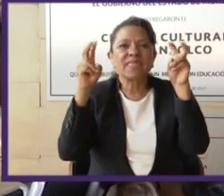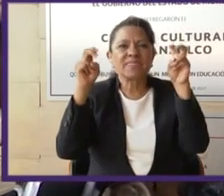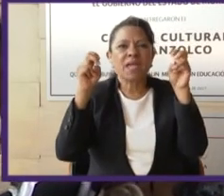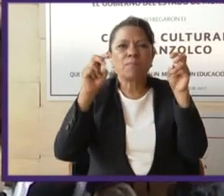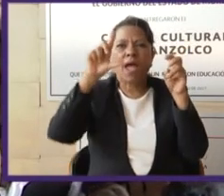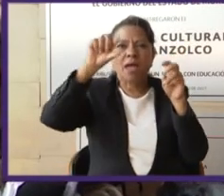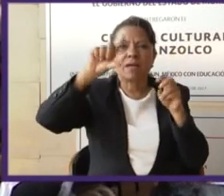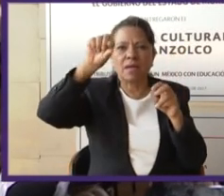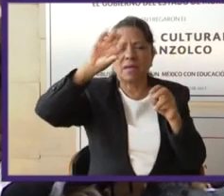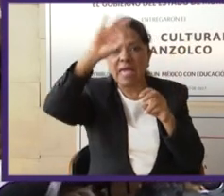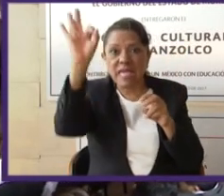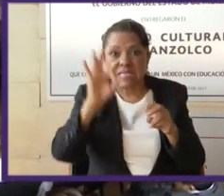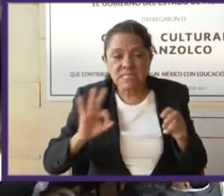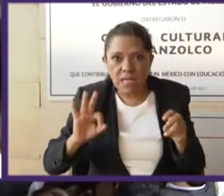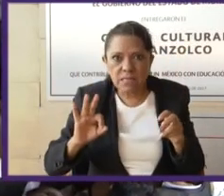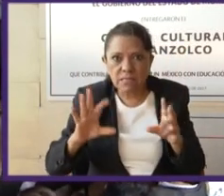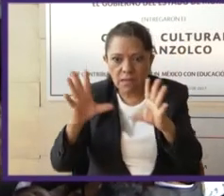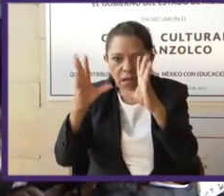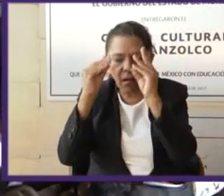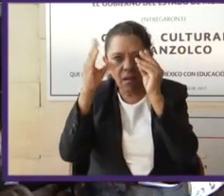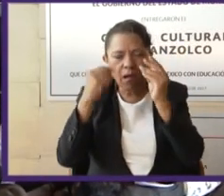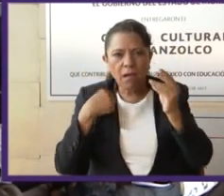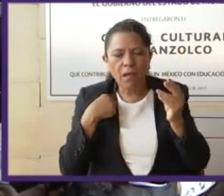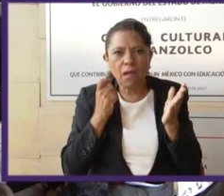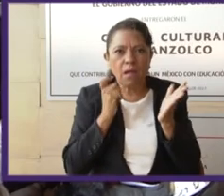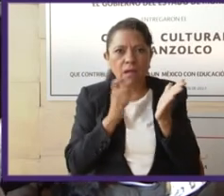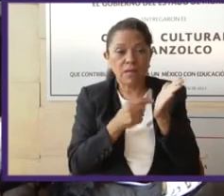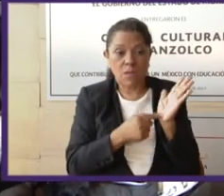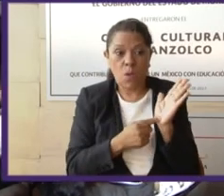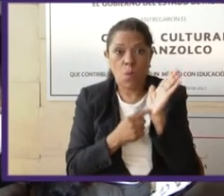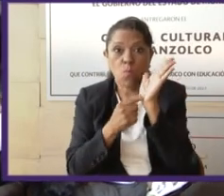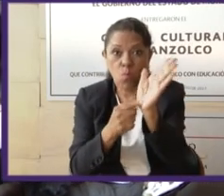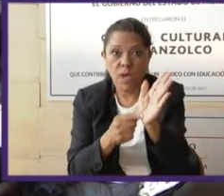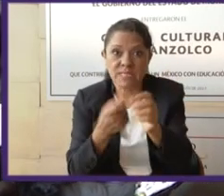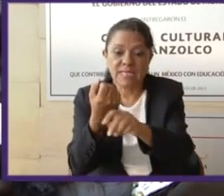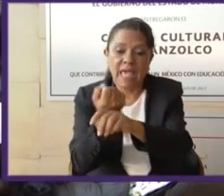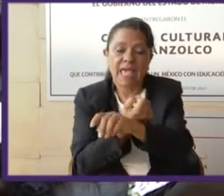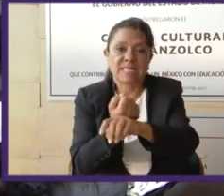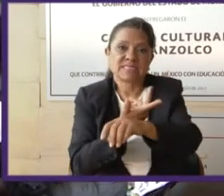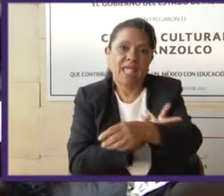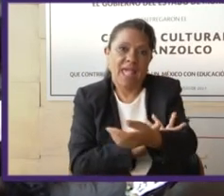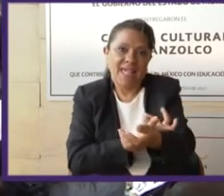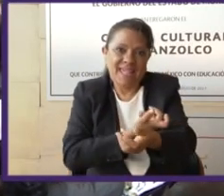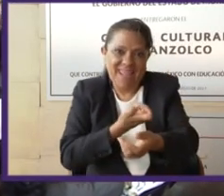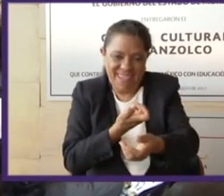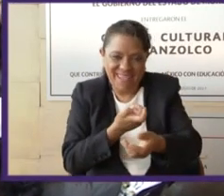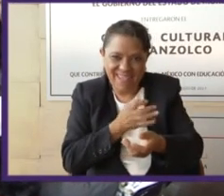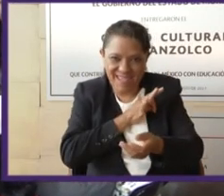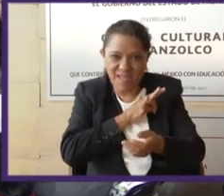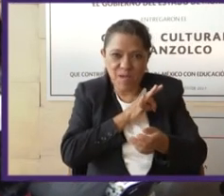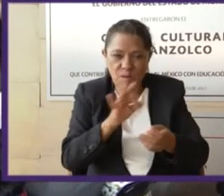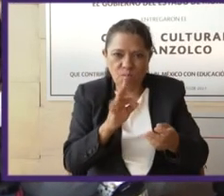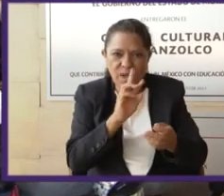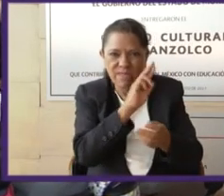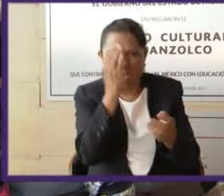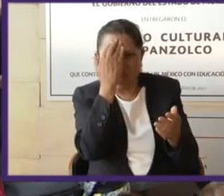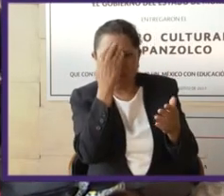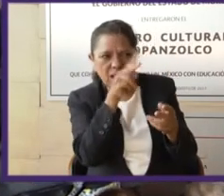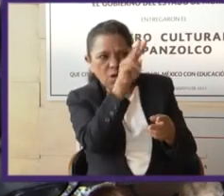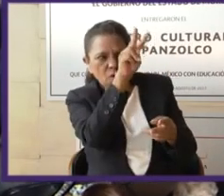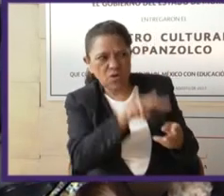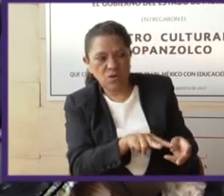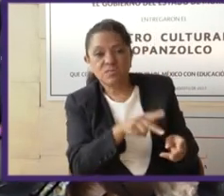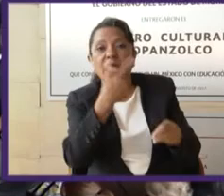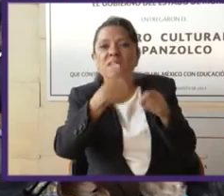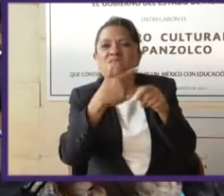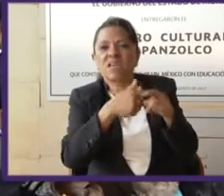me enseñaron que con una muestra de sangre te pueden reconocer qué enfermedades